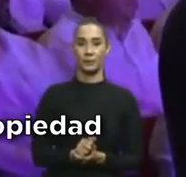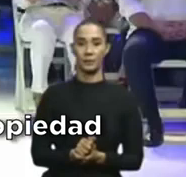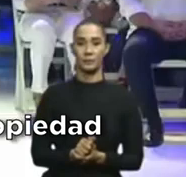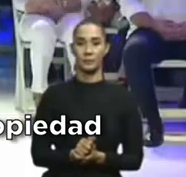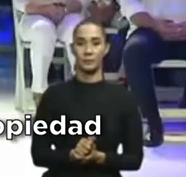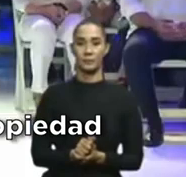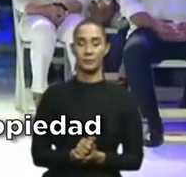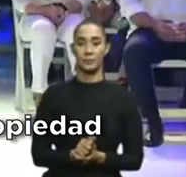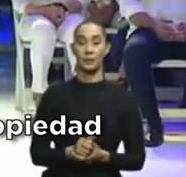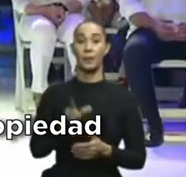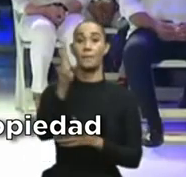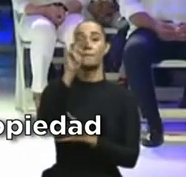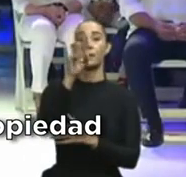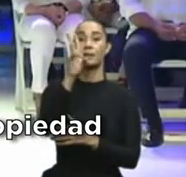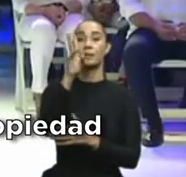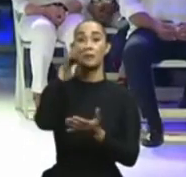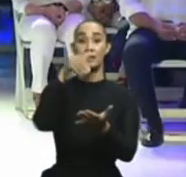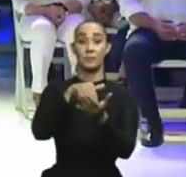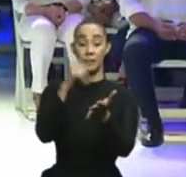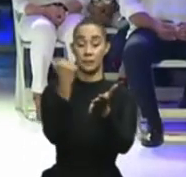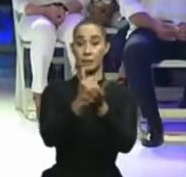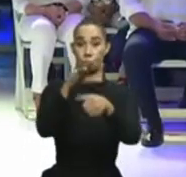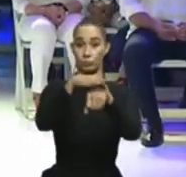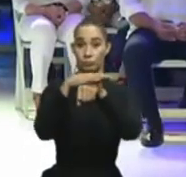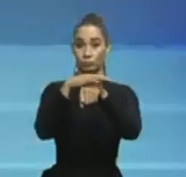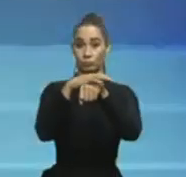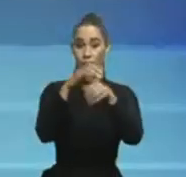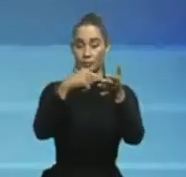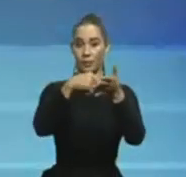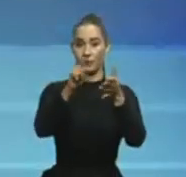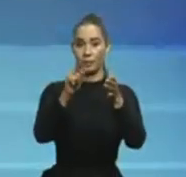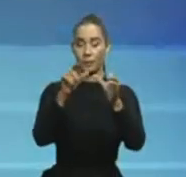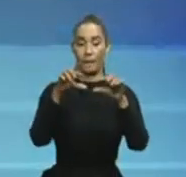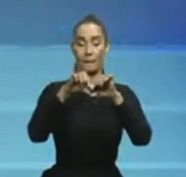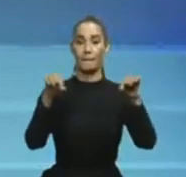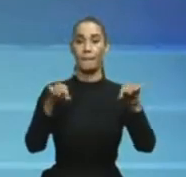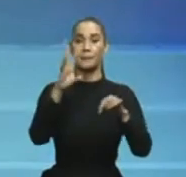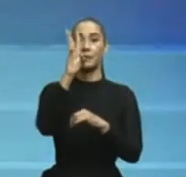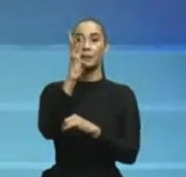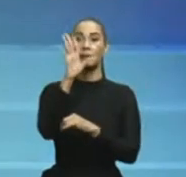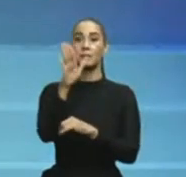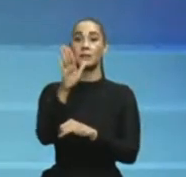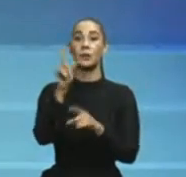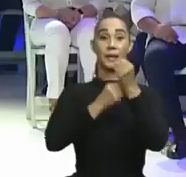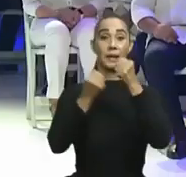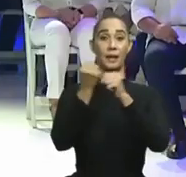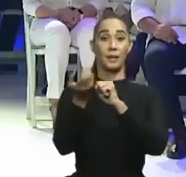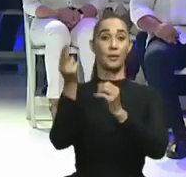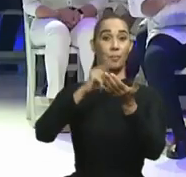Y de los más de 26.000 títulos de propiedad que ya hemos entregado, el 65% han sido mujeres.